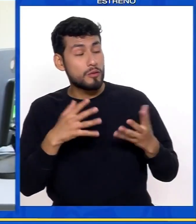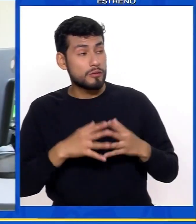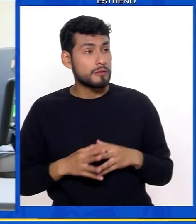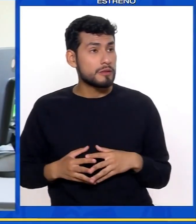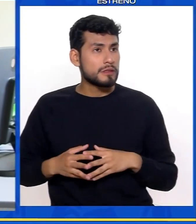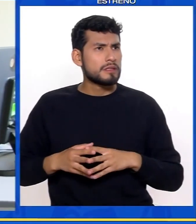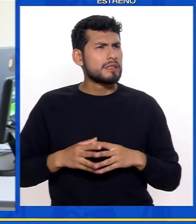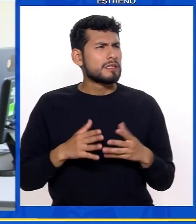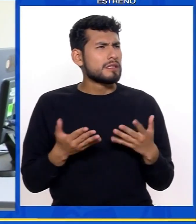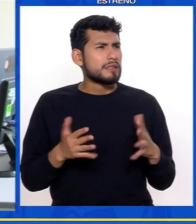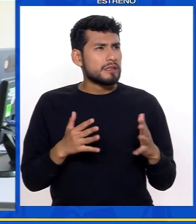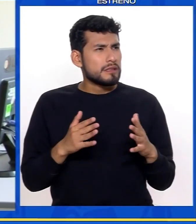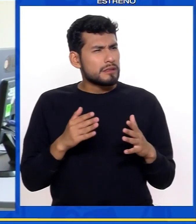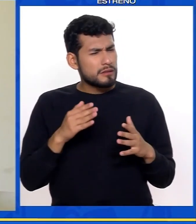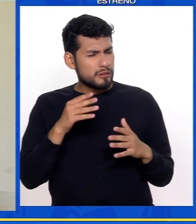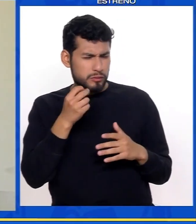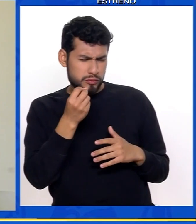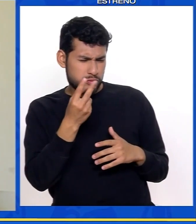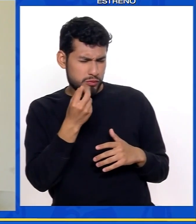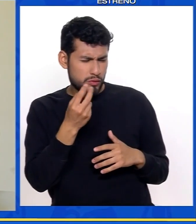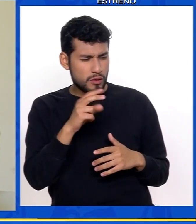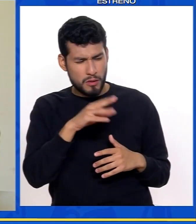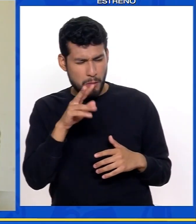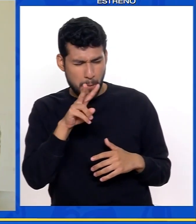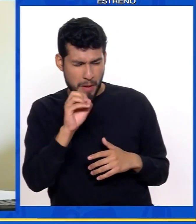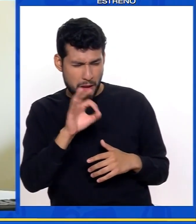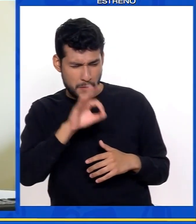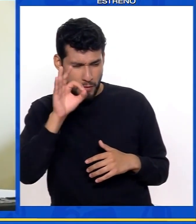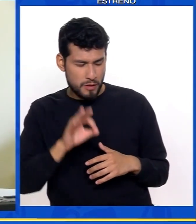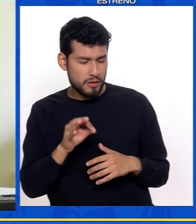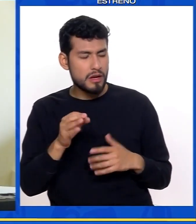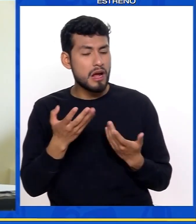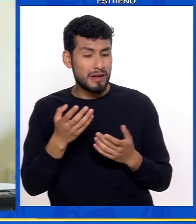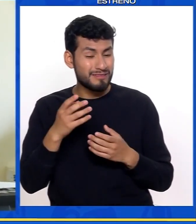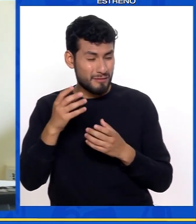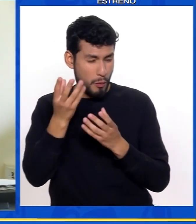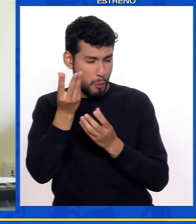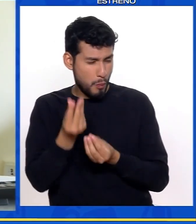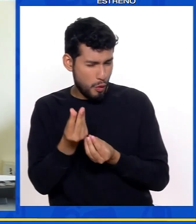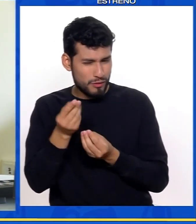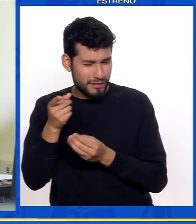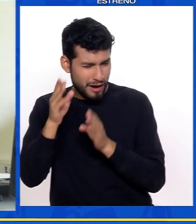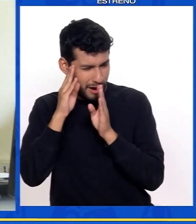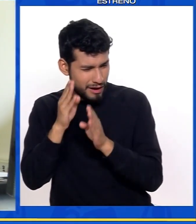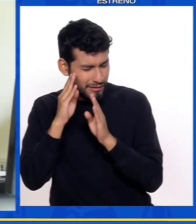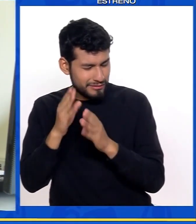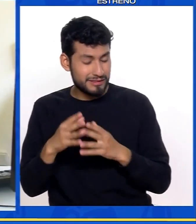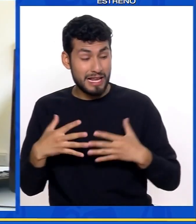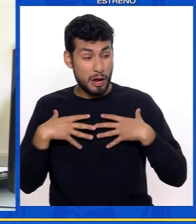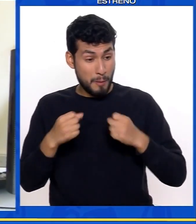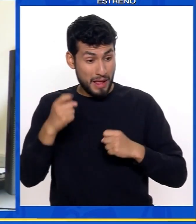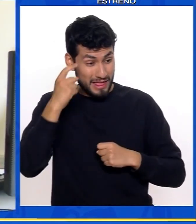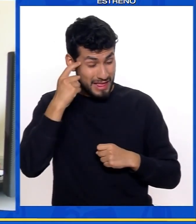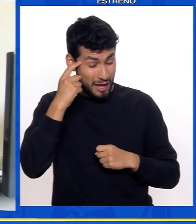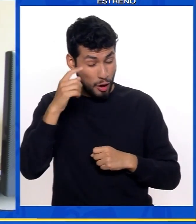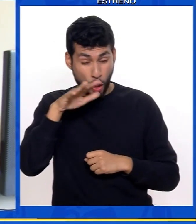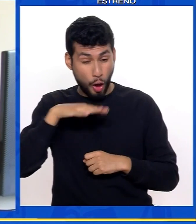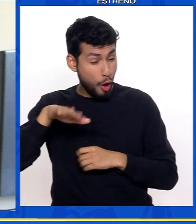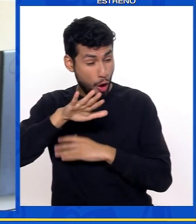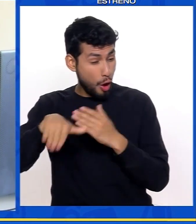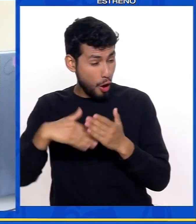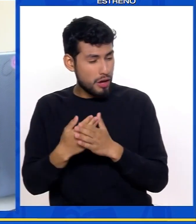casi el 12 al 20% de los casos son atendidos en los centros de salud, o sea, de la salud mental en general,